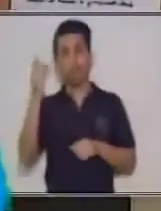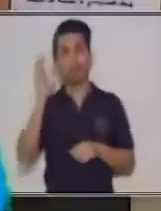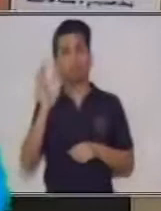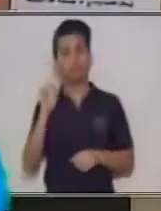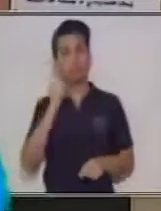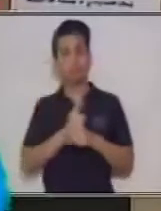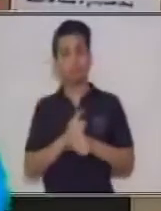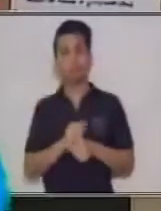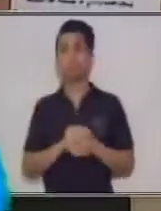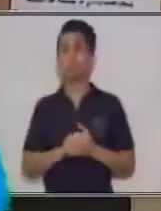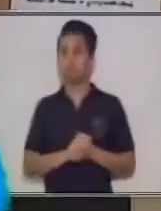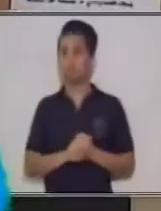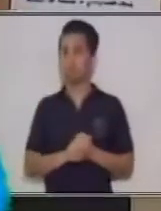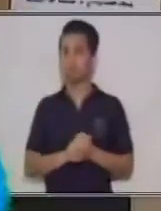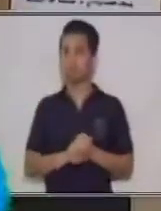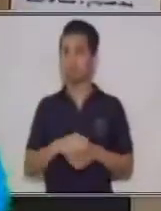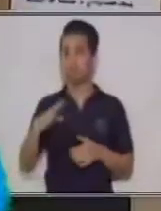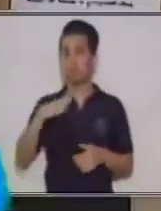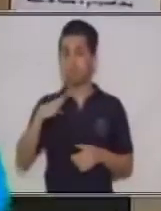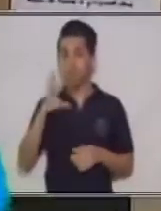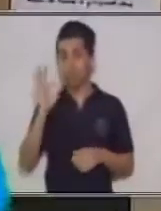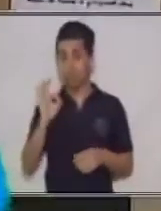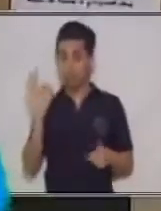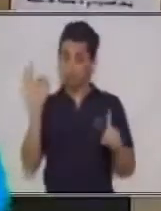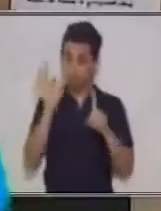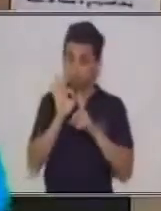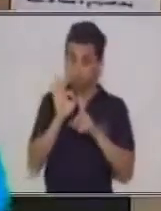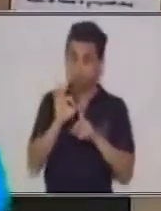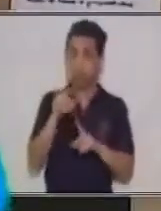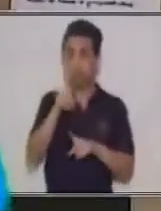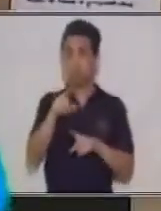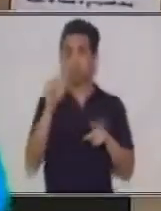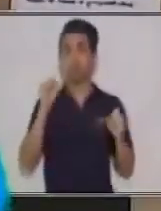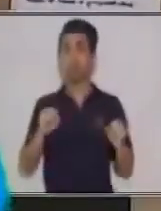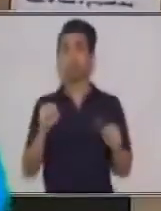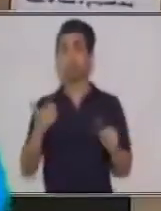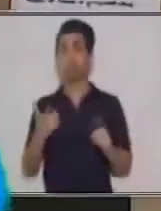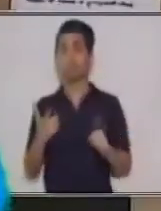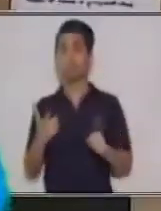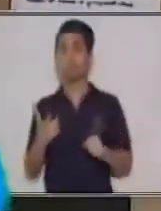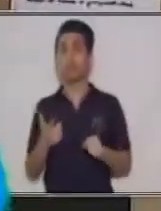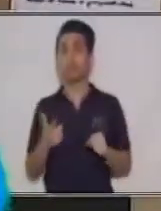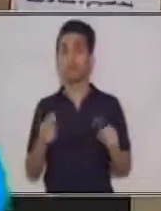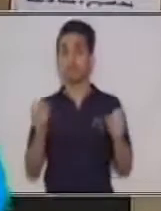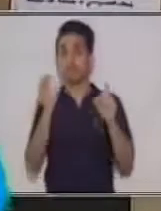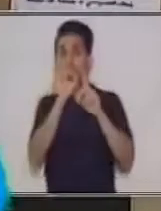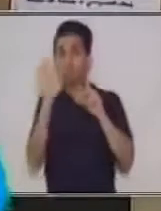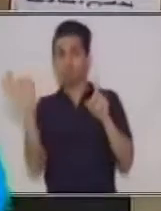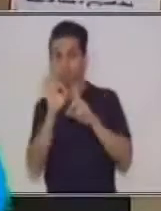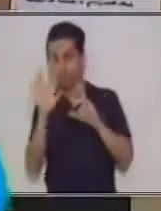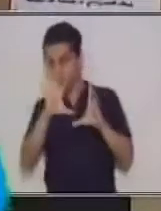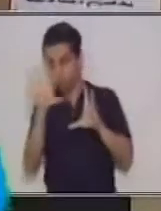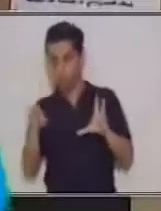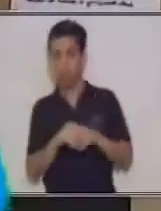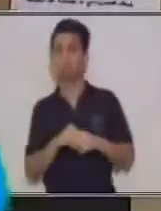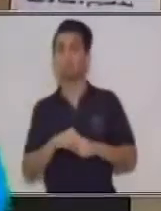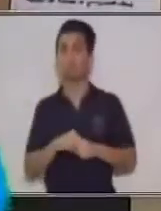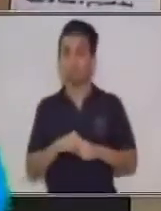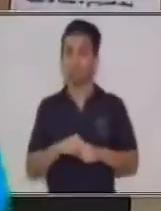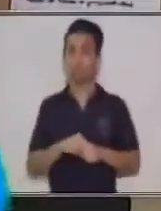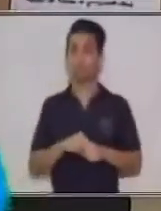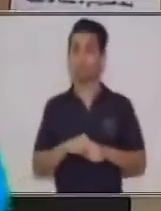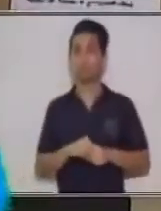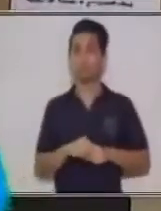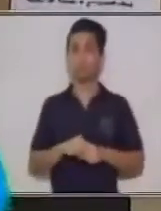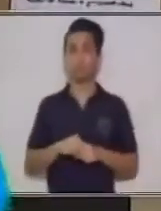eficaz. Logrando este objetivo, usted está aplicando lo que es el contexto producido. El contexto